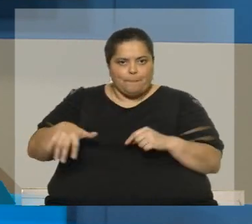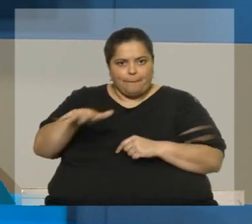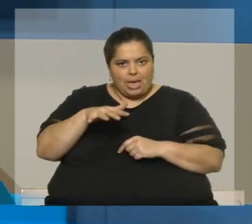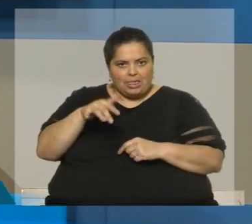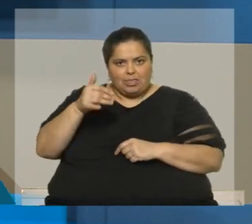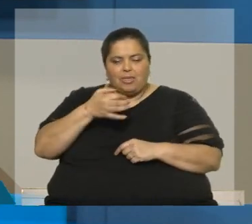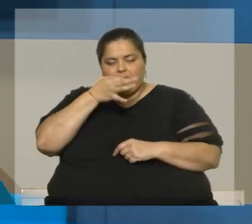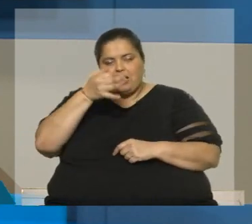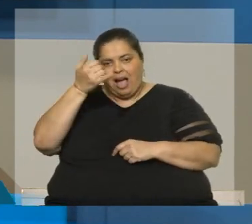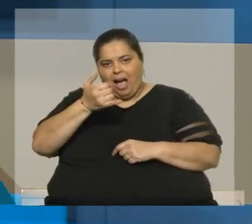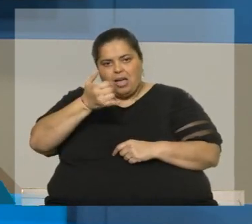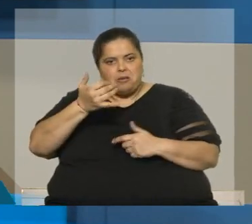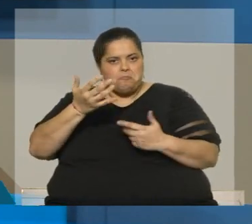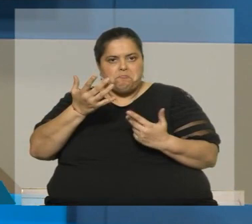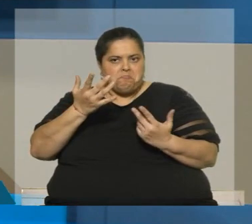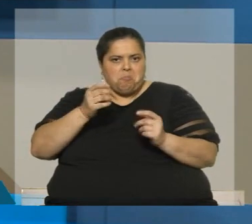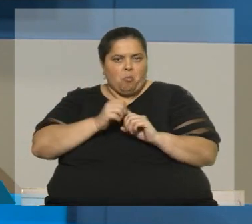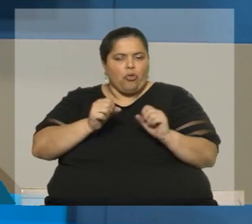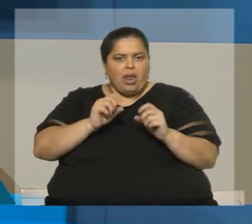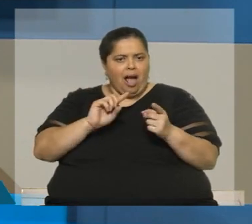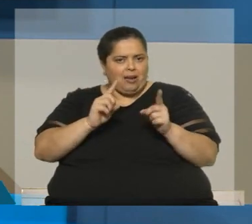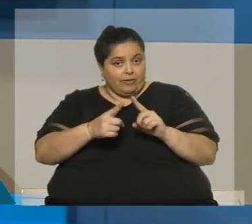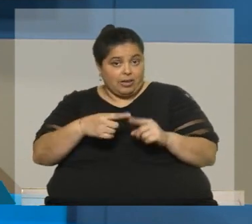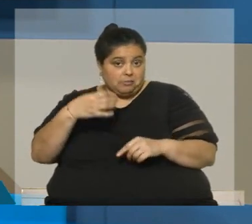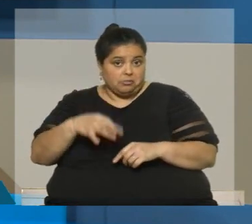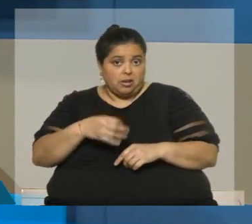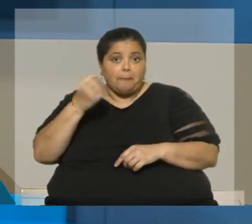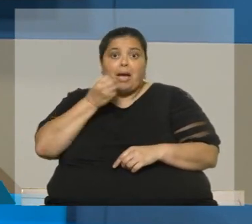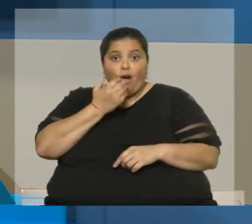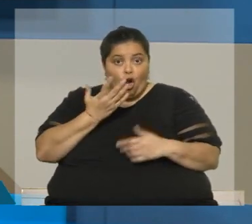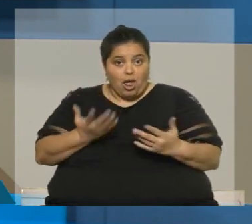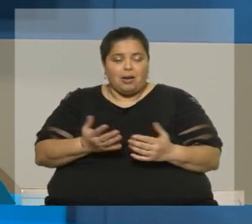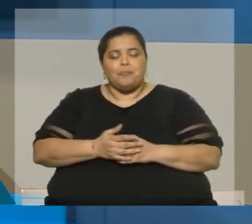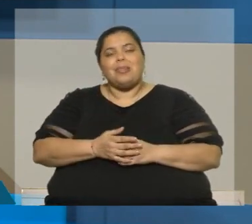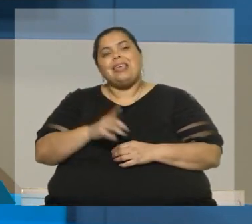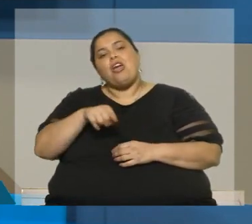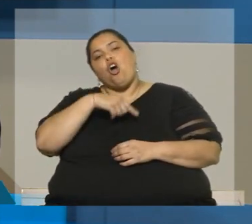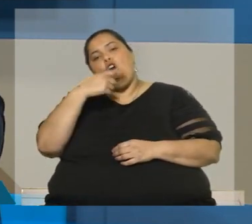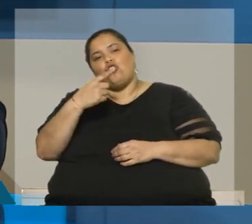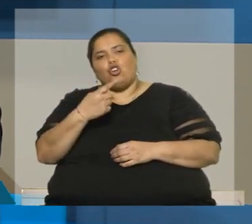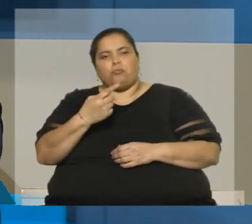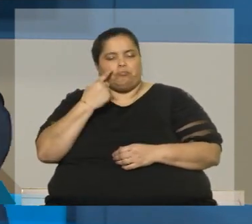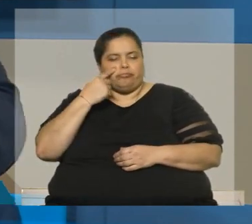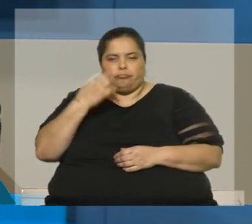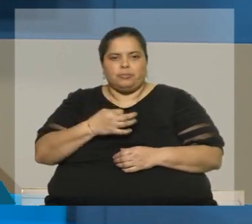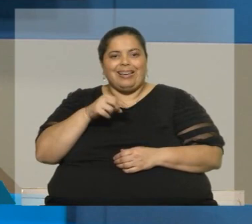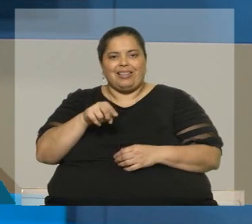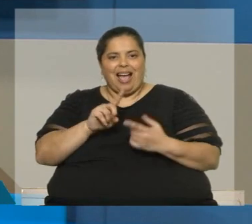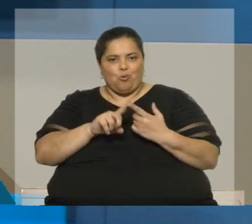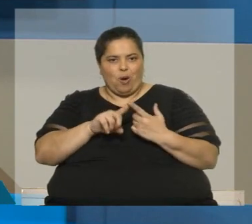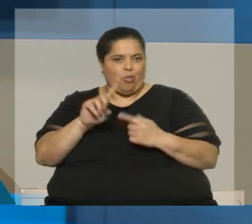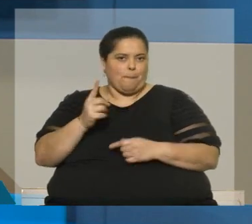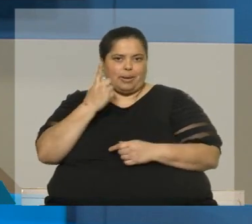que dice que no, que podría ser incluso al revés, ¿no? Y, además, es que es algo muy evidente. Mire, el acuerdo, ese primer acuerdo